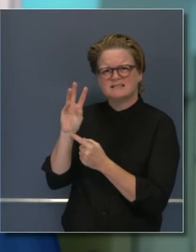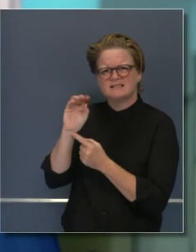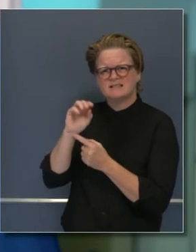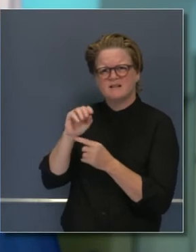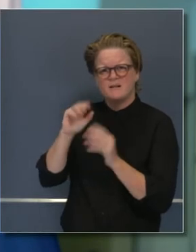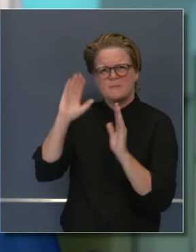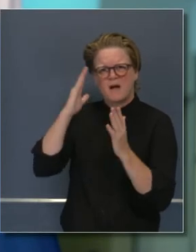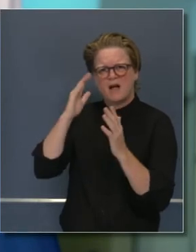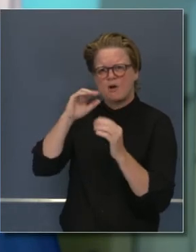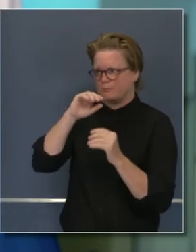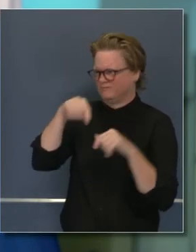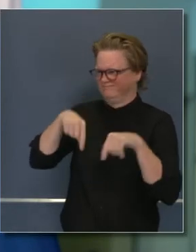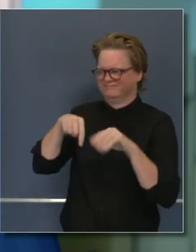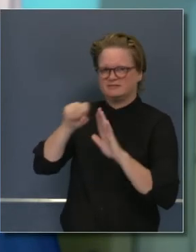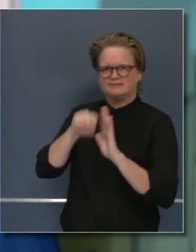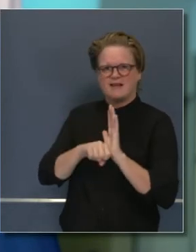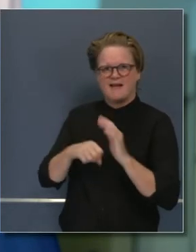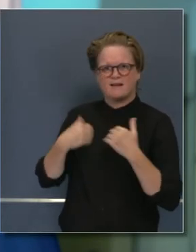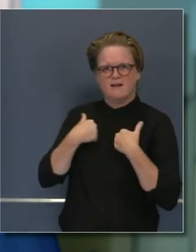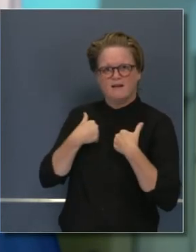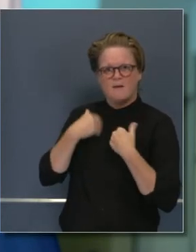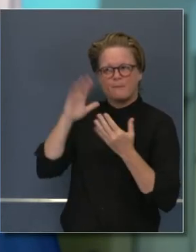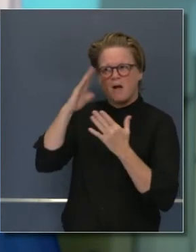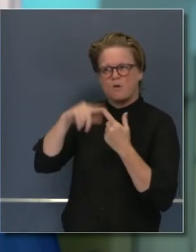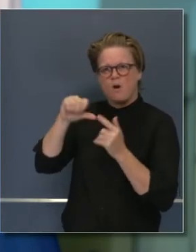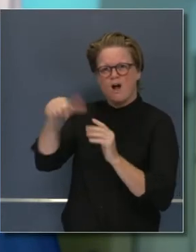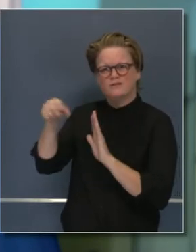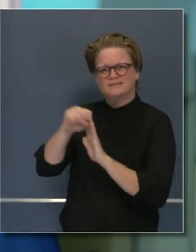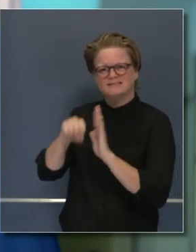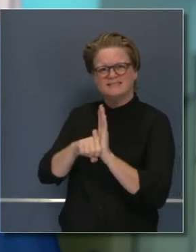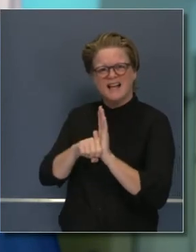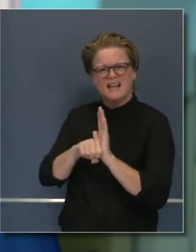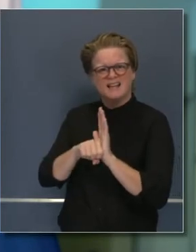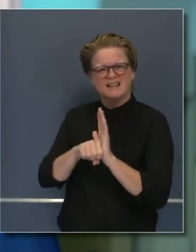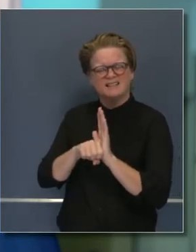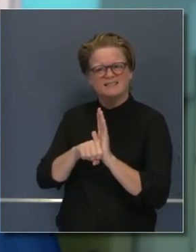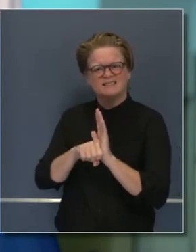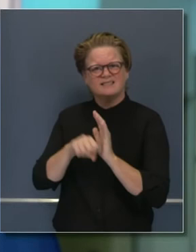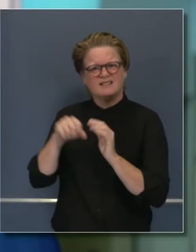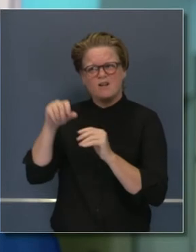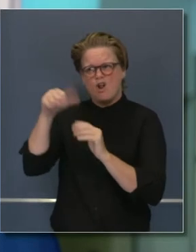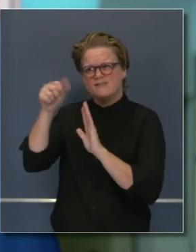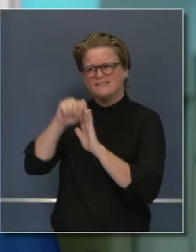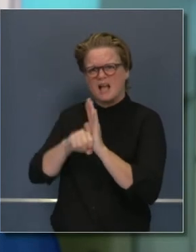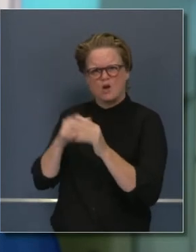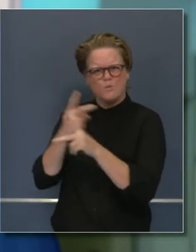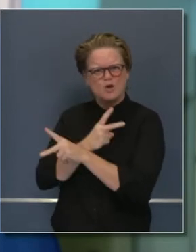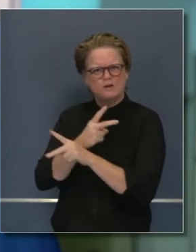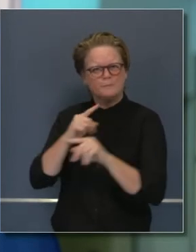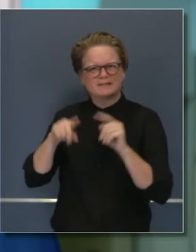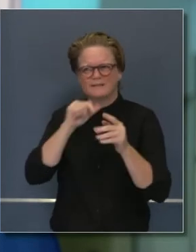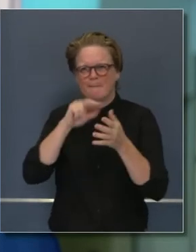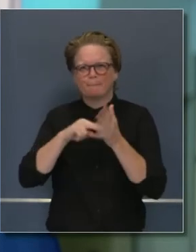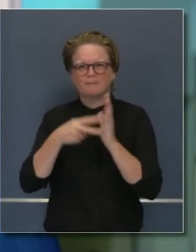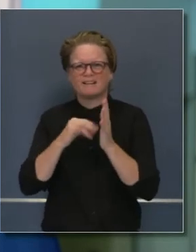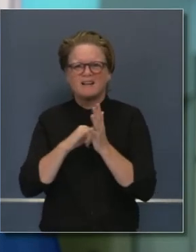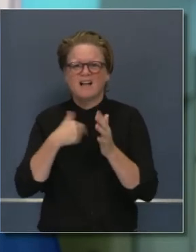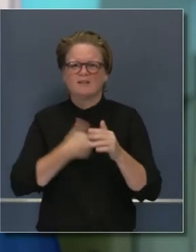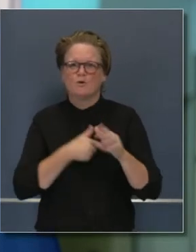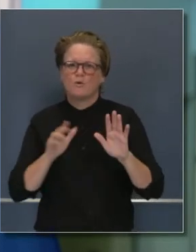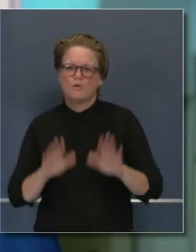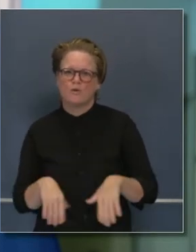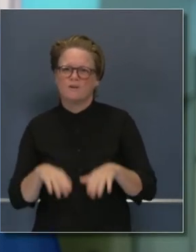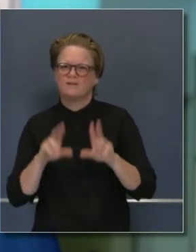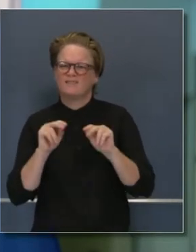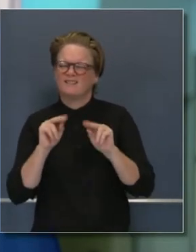índice de positividad comparado al resto del estado, pero el hecho que van en ascenso es un reto y por eso tenemos que ser más